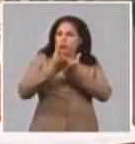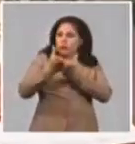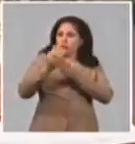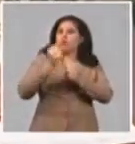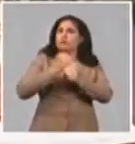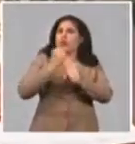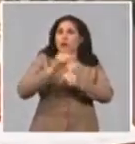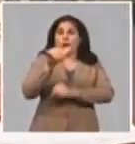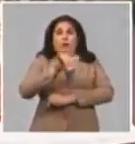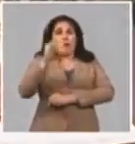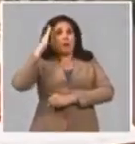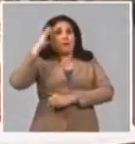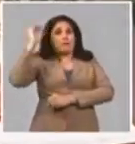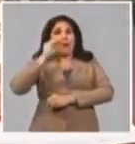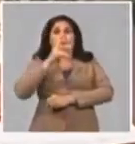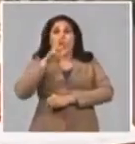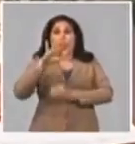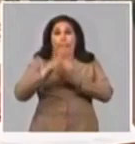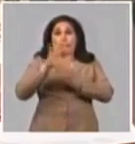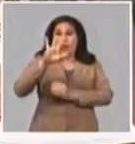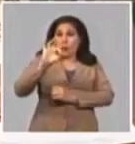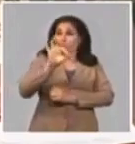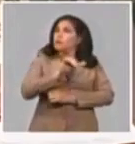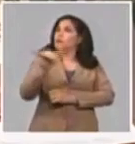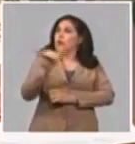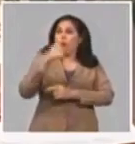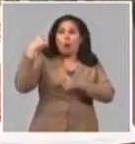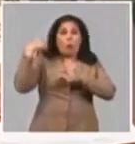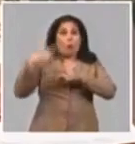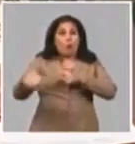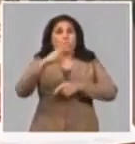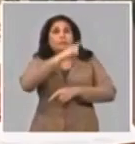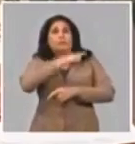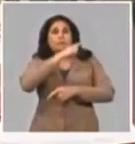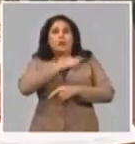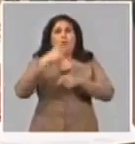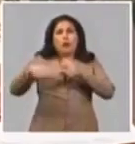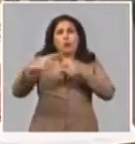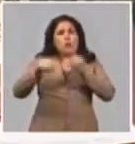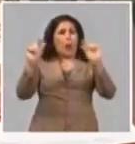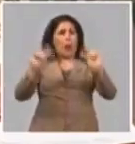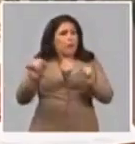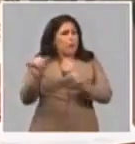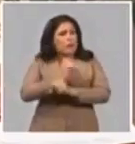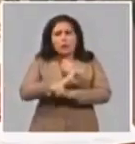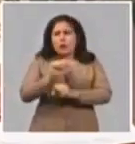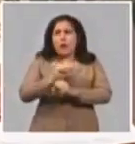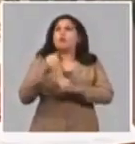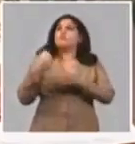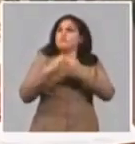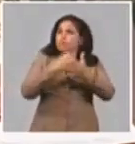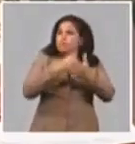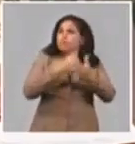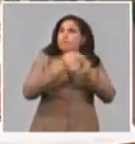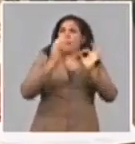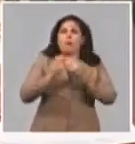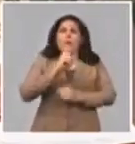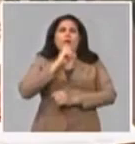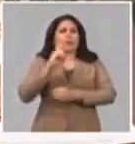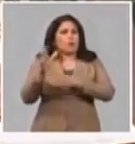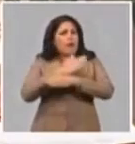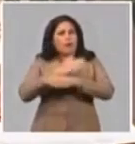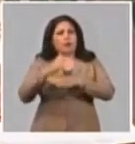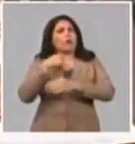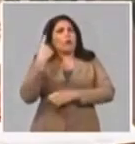como él lo ha sabido hacer junto a la dirección histórica de la Revolución, que con menos que recursos que los que hoy tenemos a enfrentar la gran dificultad y